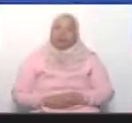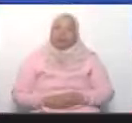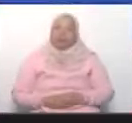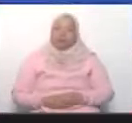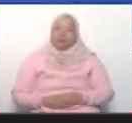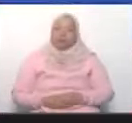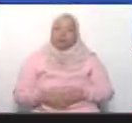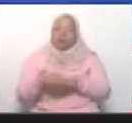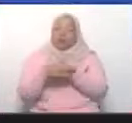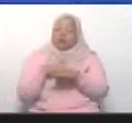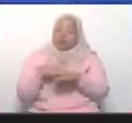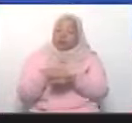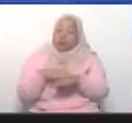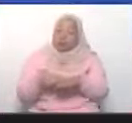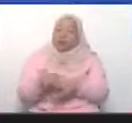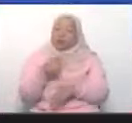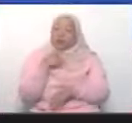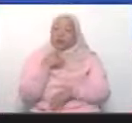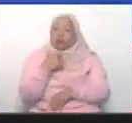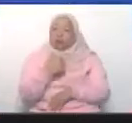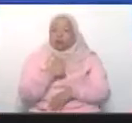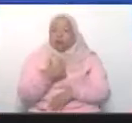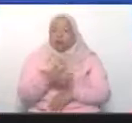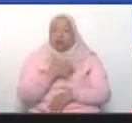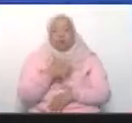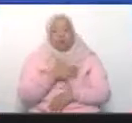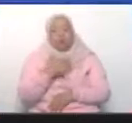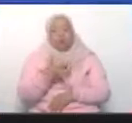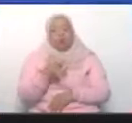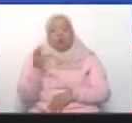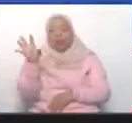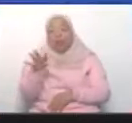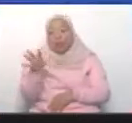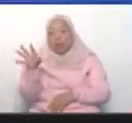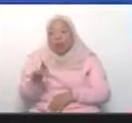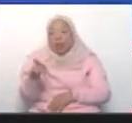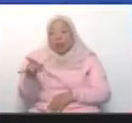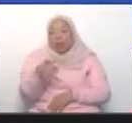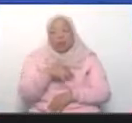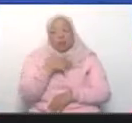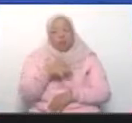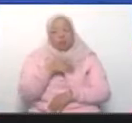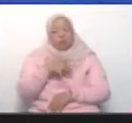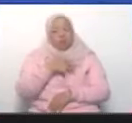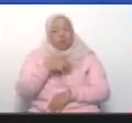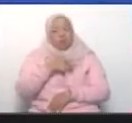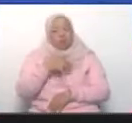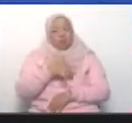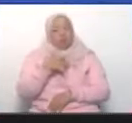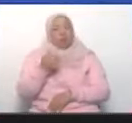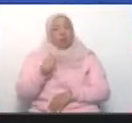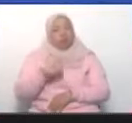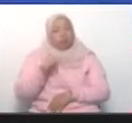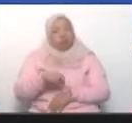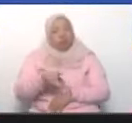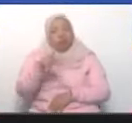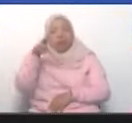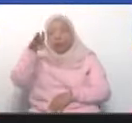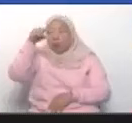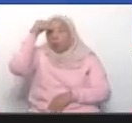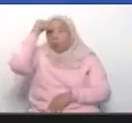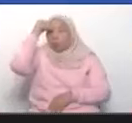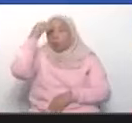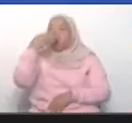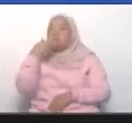Me perdonan que me extienda tanto, pero es que yo me emociono con el tema de la Guayana y Sequiva. Desde que yo supe de estos temas,